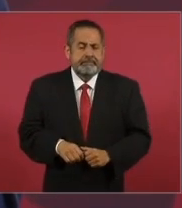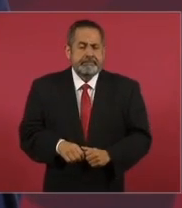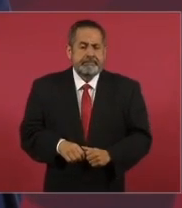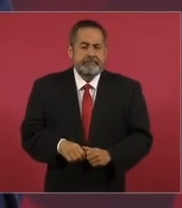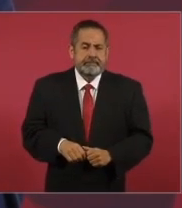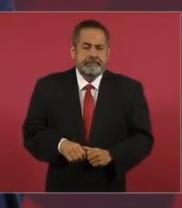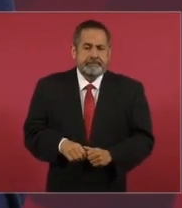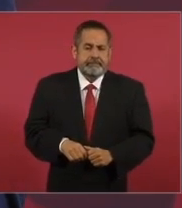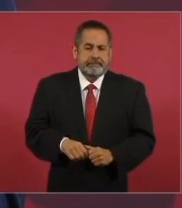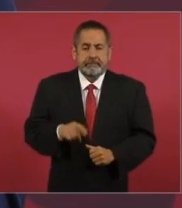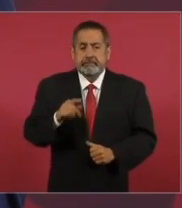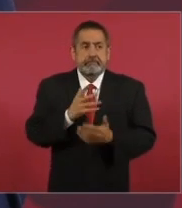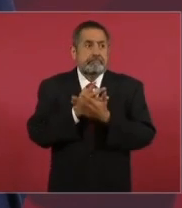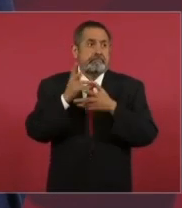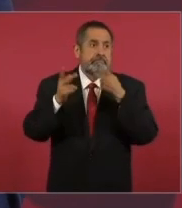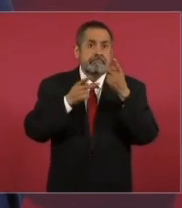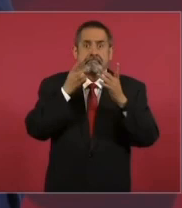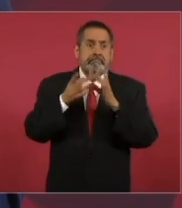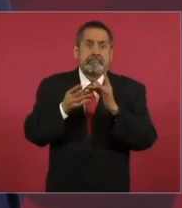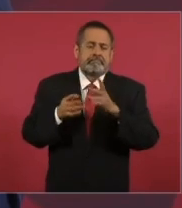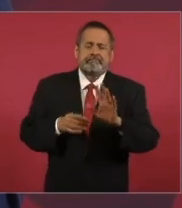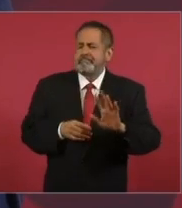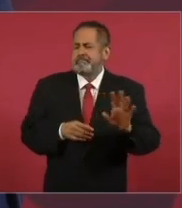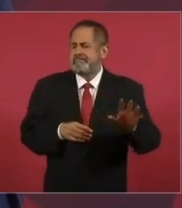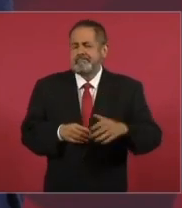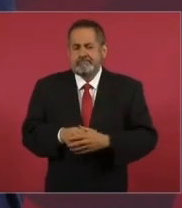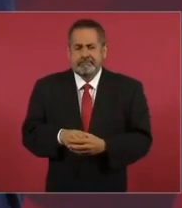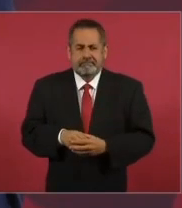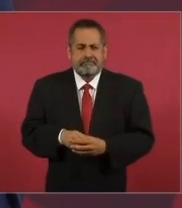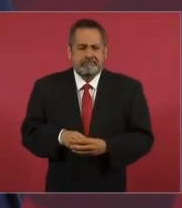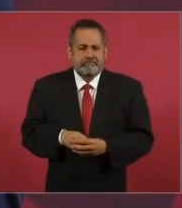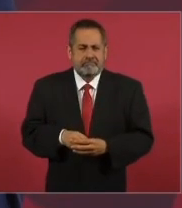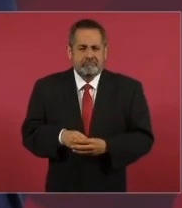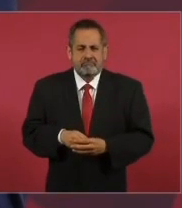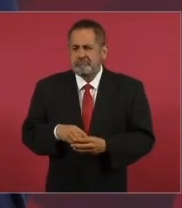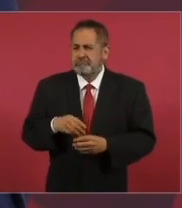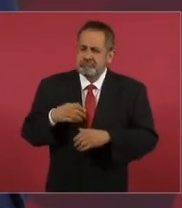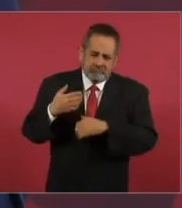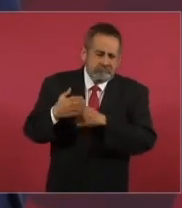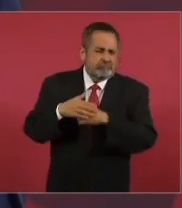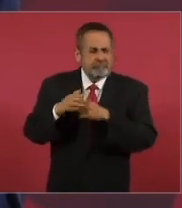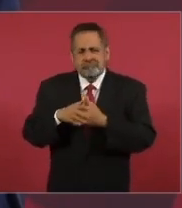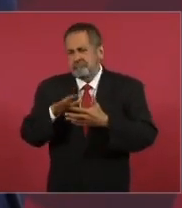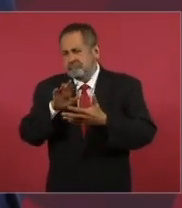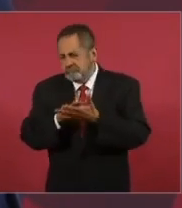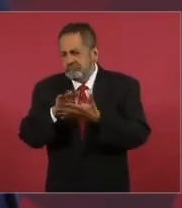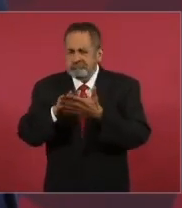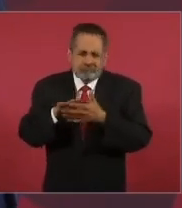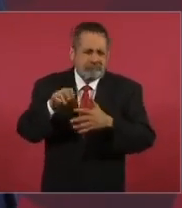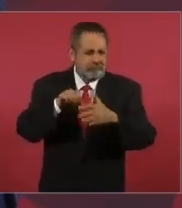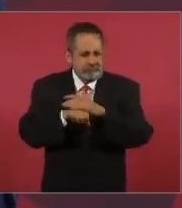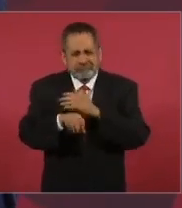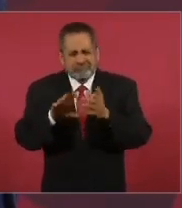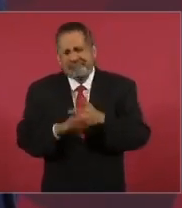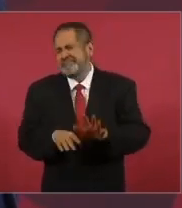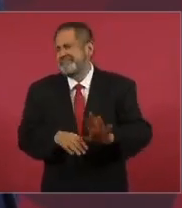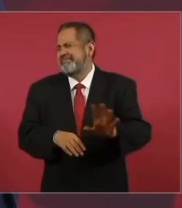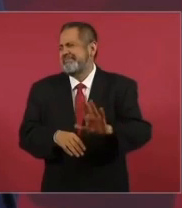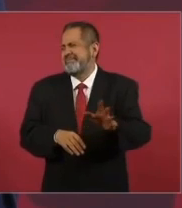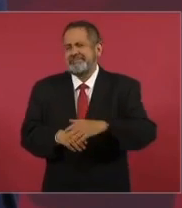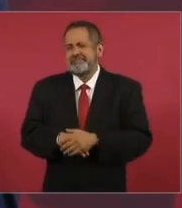No lo espectacular de decir, vamos a meter a la cárcel a estos porque… Lo que hizo